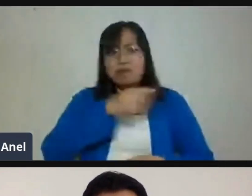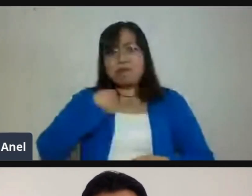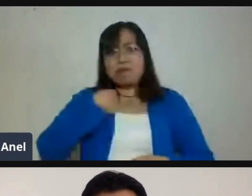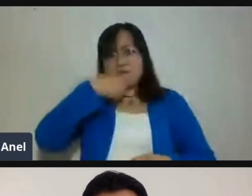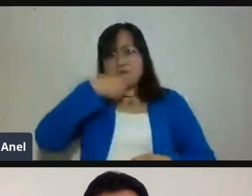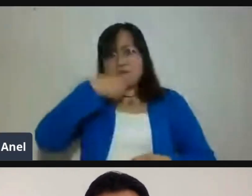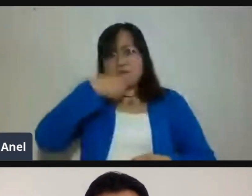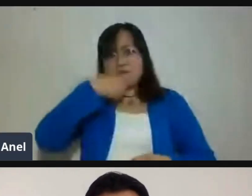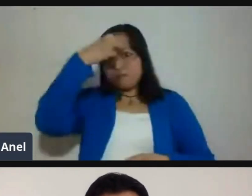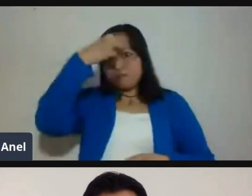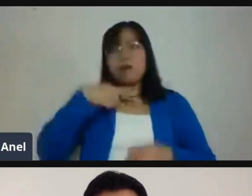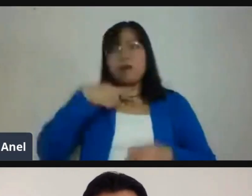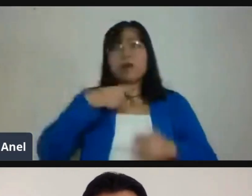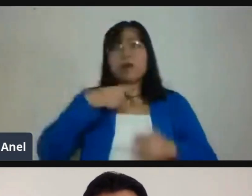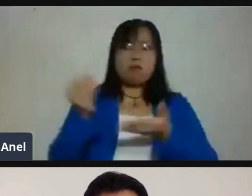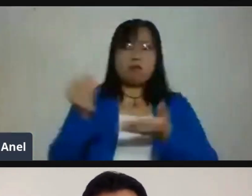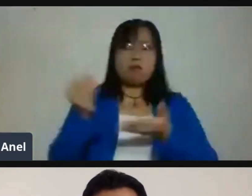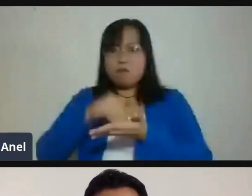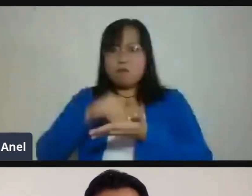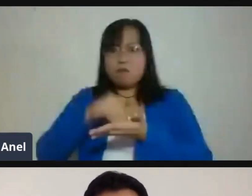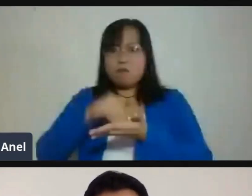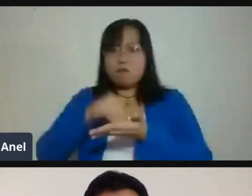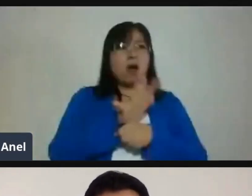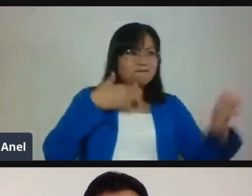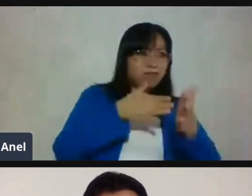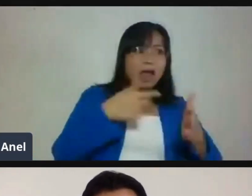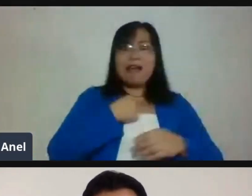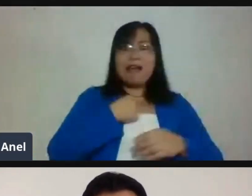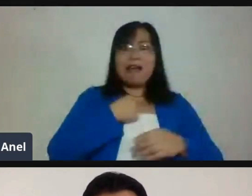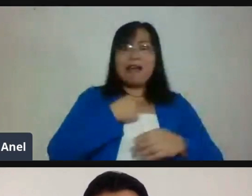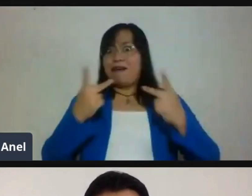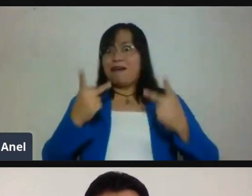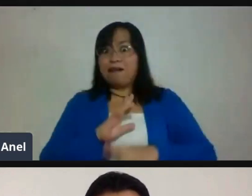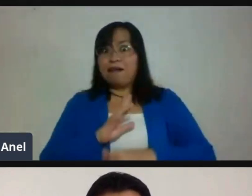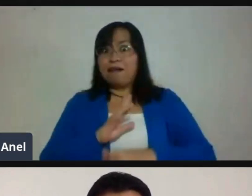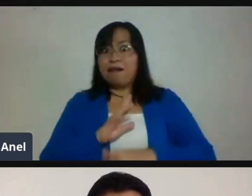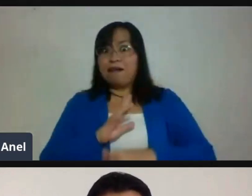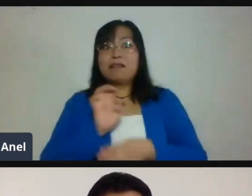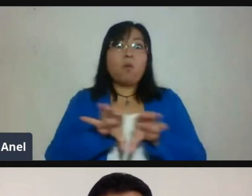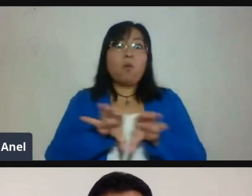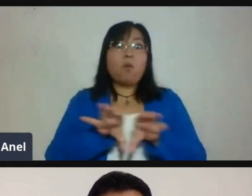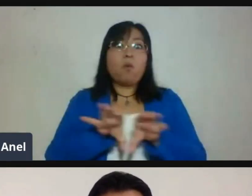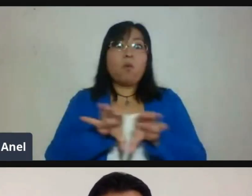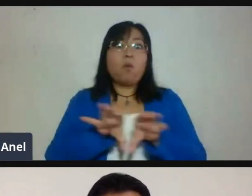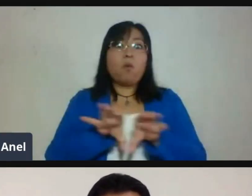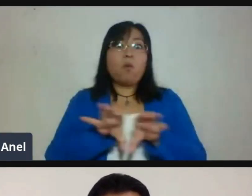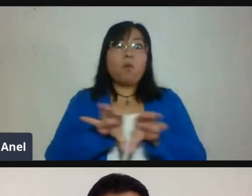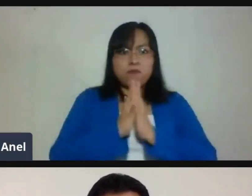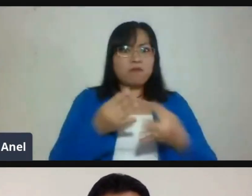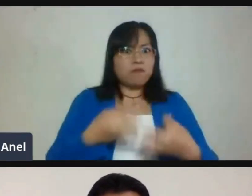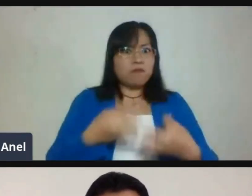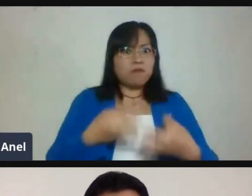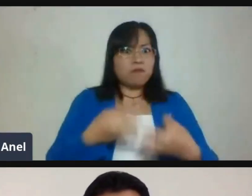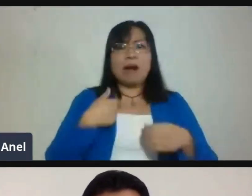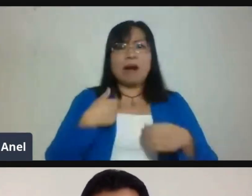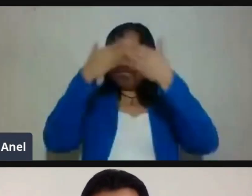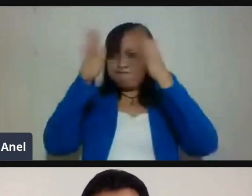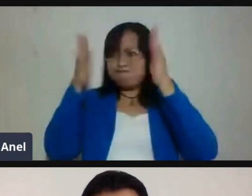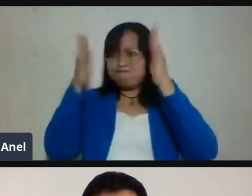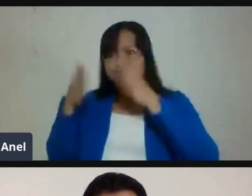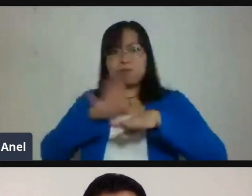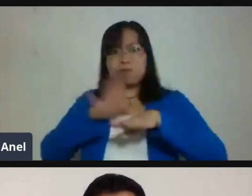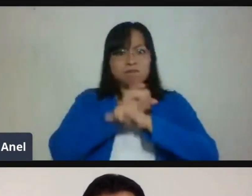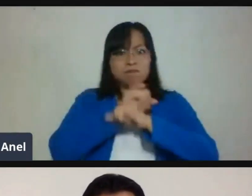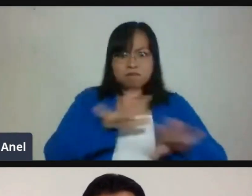pues, es muy importante que podamos abrir esta información y que alguien más le pueda ayudar. Muy contento de estar aquí. Ay,